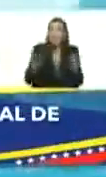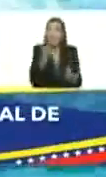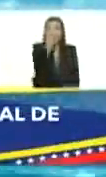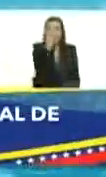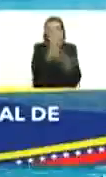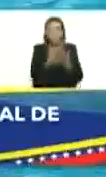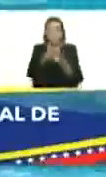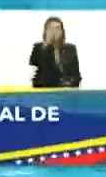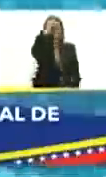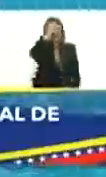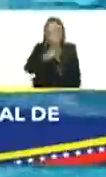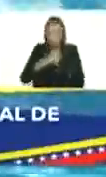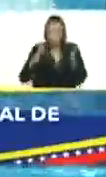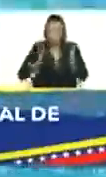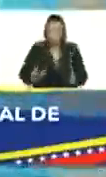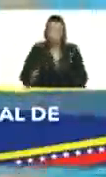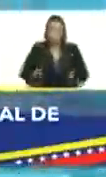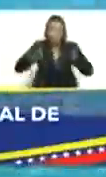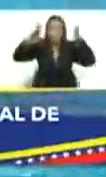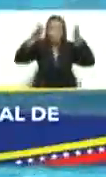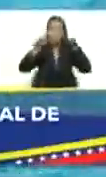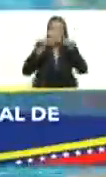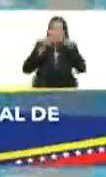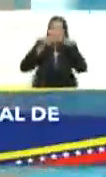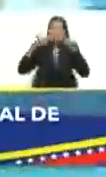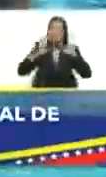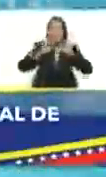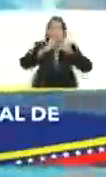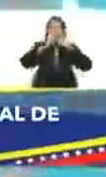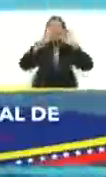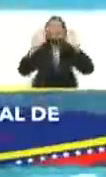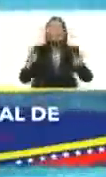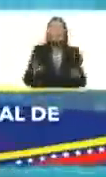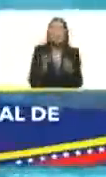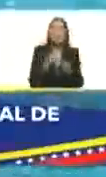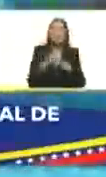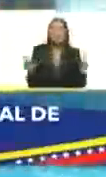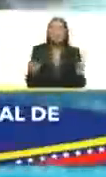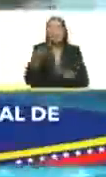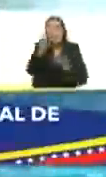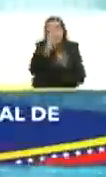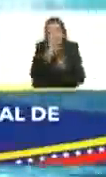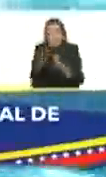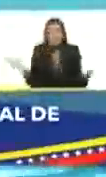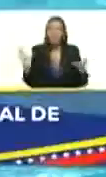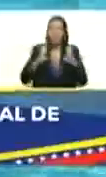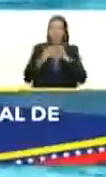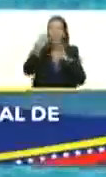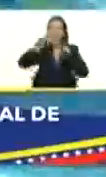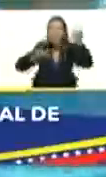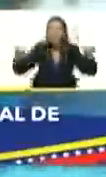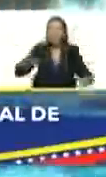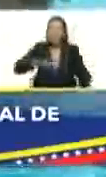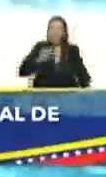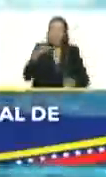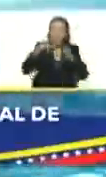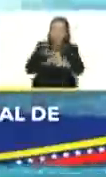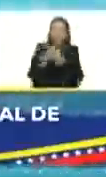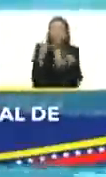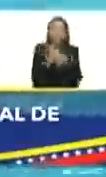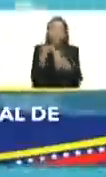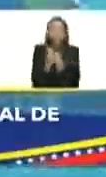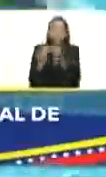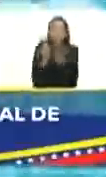es un patrimonio radiante en brillo y que ciertamente está a la disposición de todos los venezolanos pero también